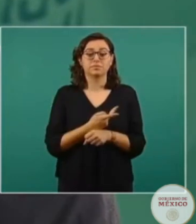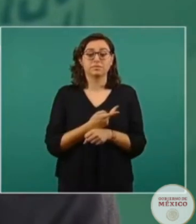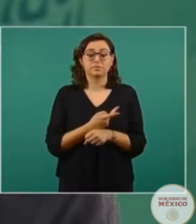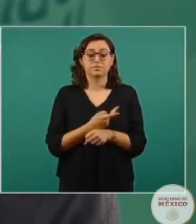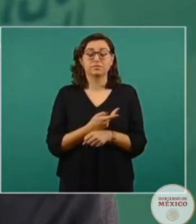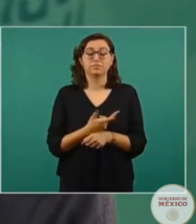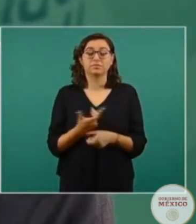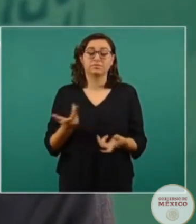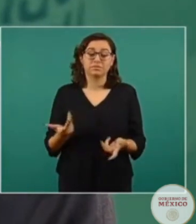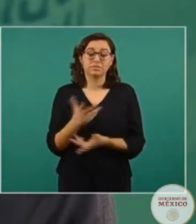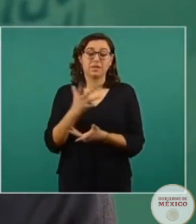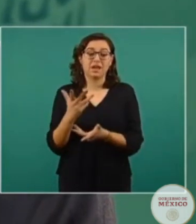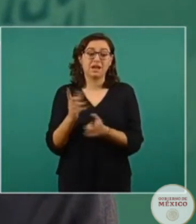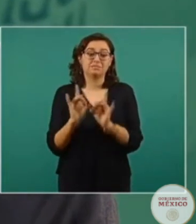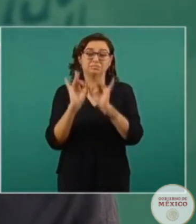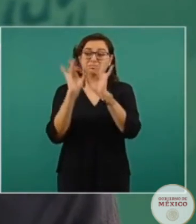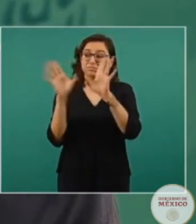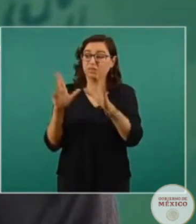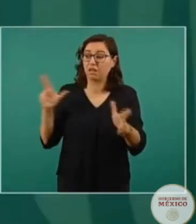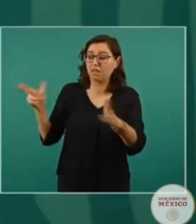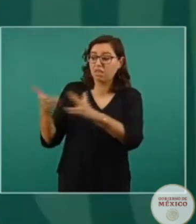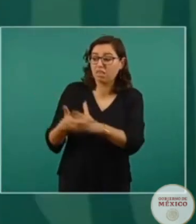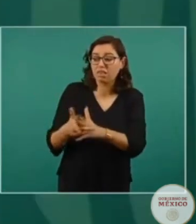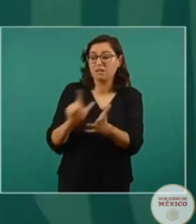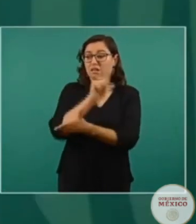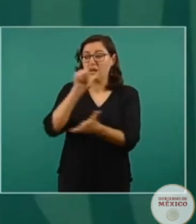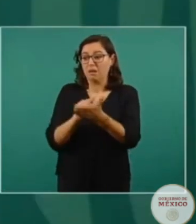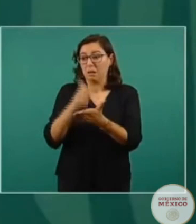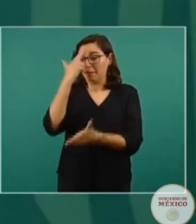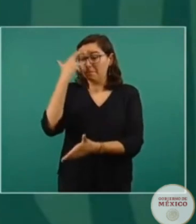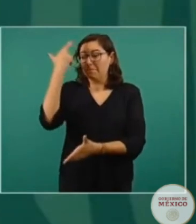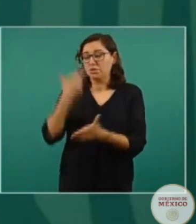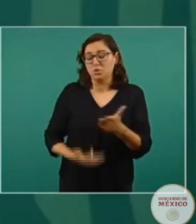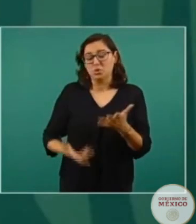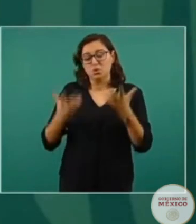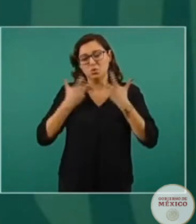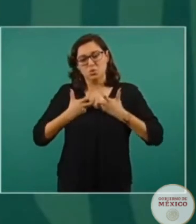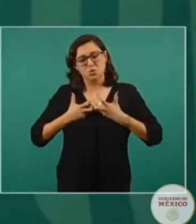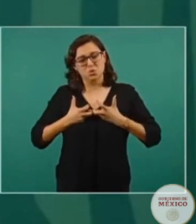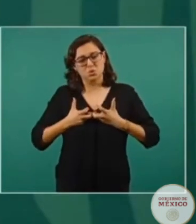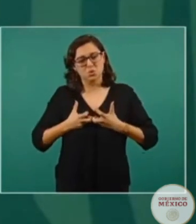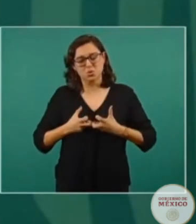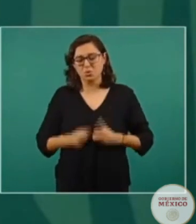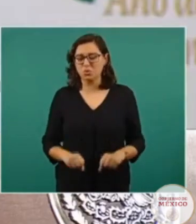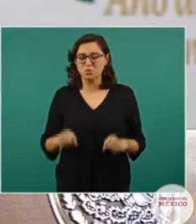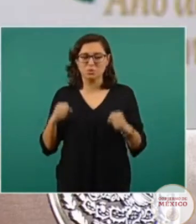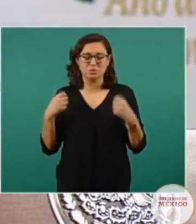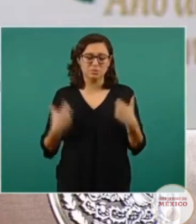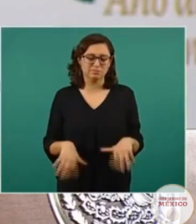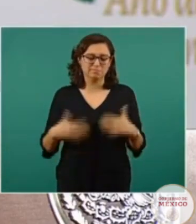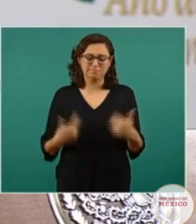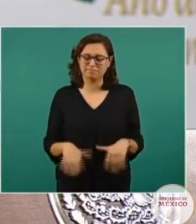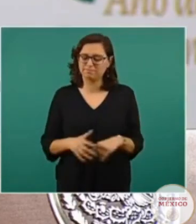delitos lamentables corresponden a los